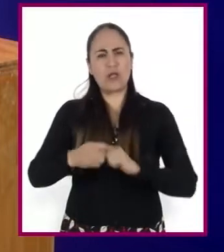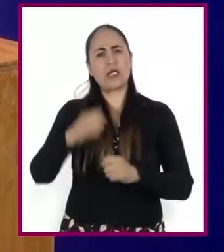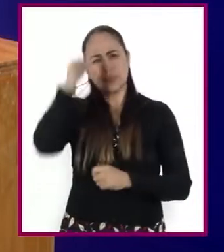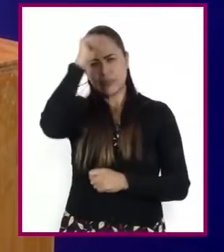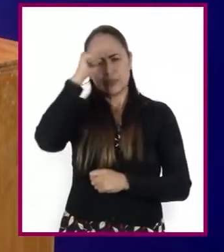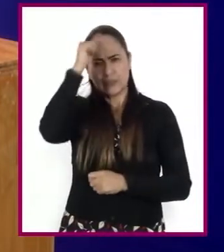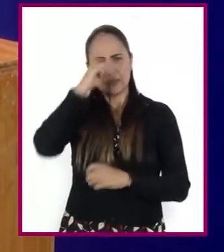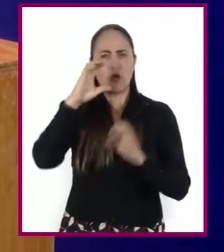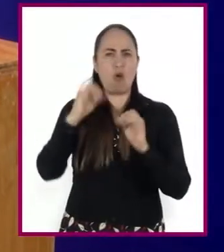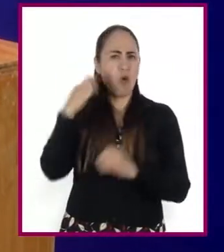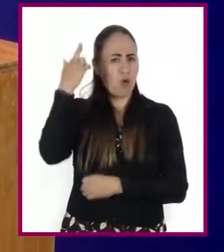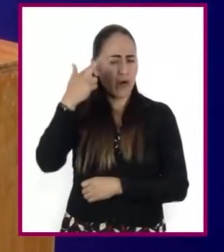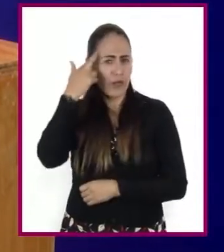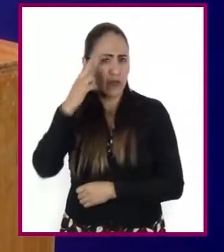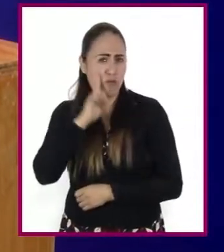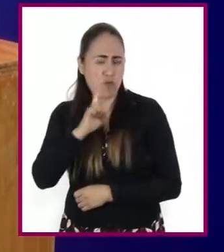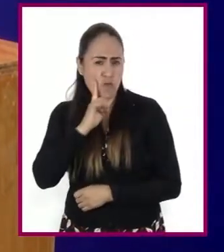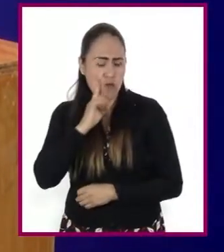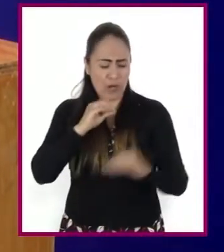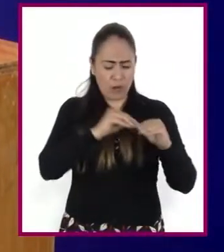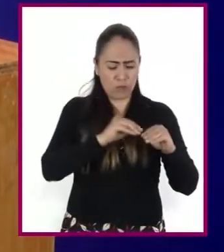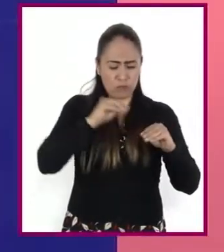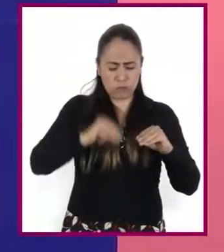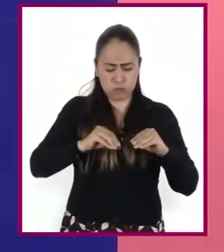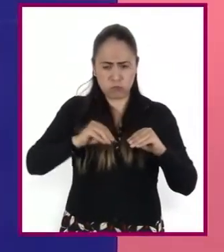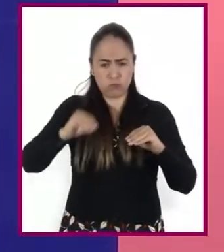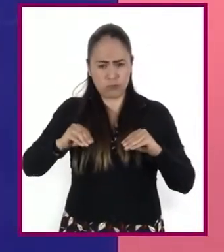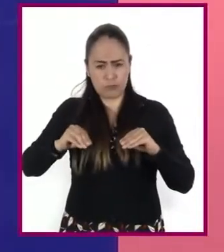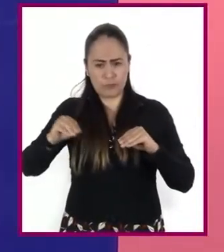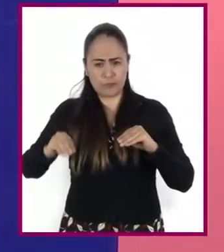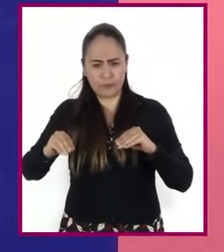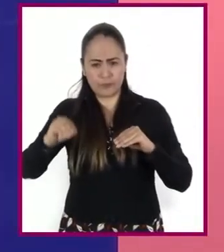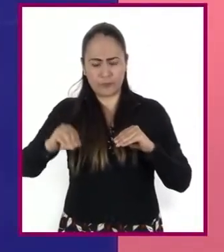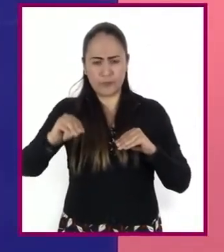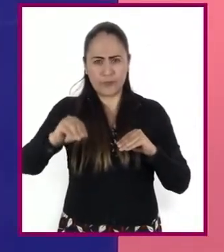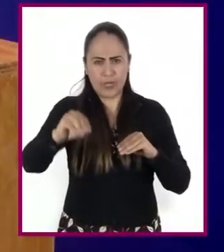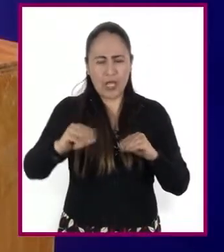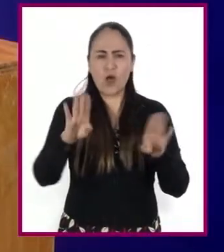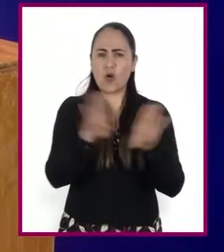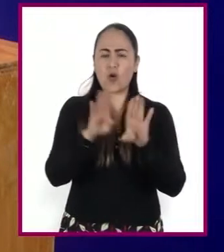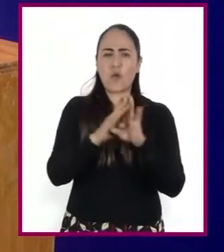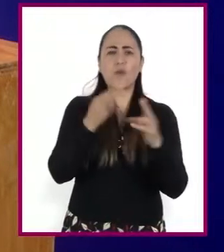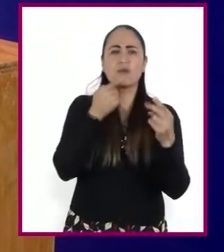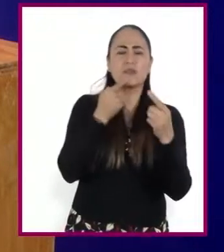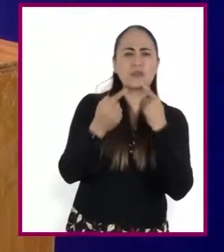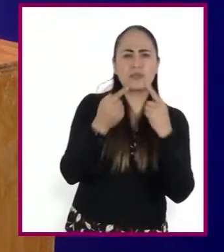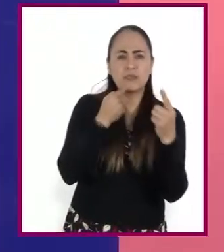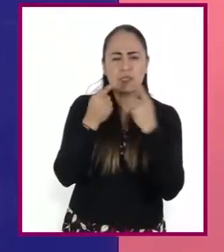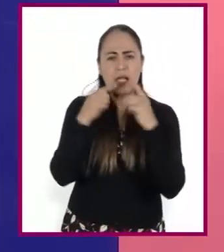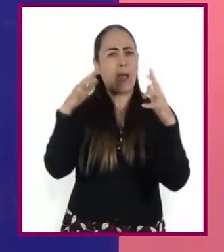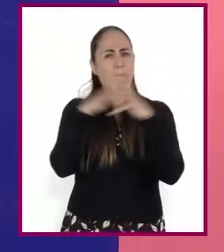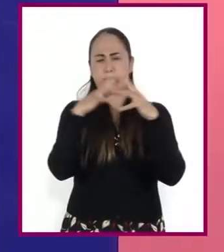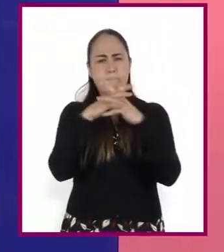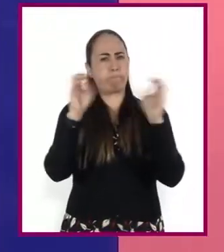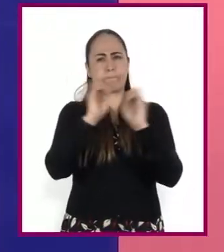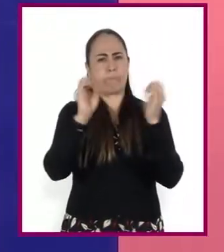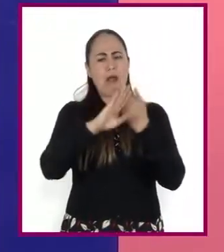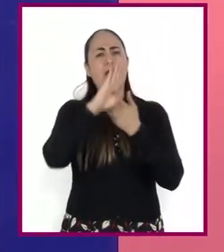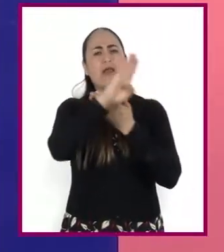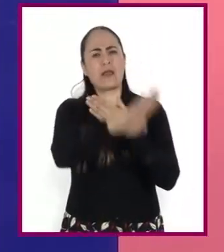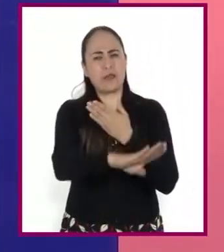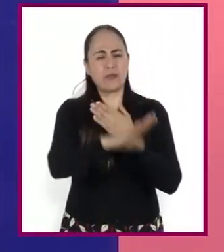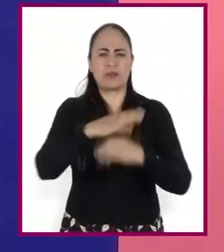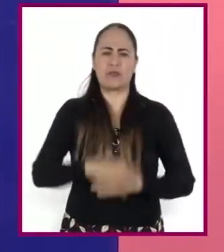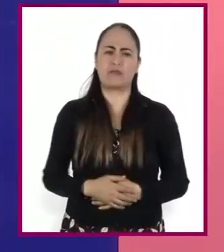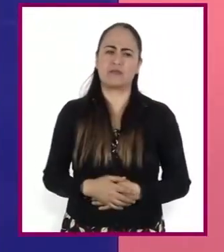Bueno, la idea es avanzar por el tablero mientras se establecen negociaciones y se evitan batallas. ¿Y